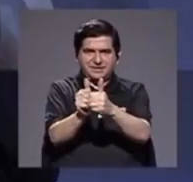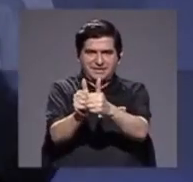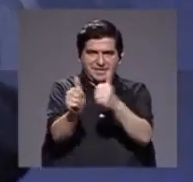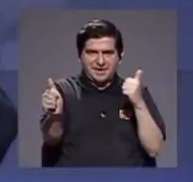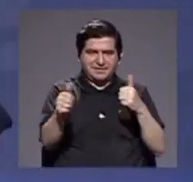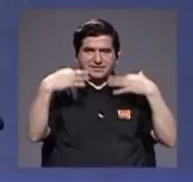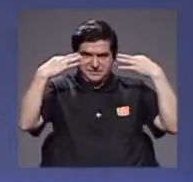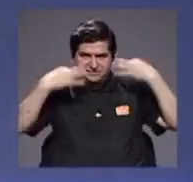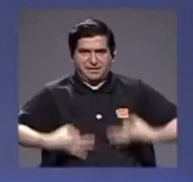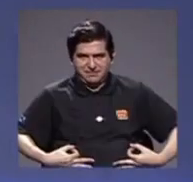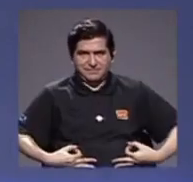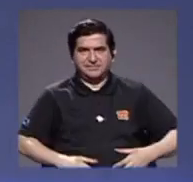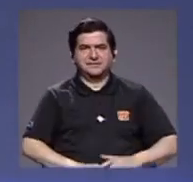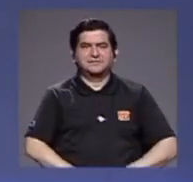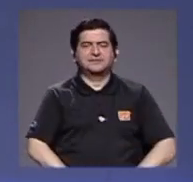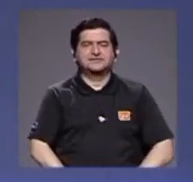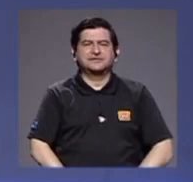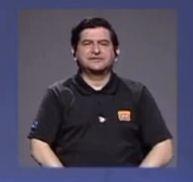distancia